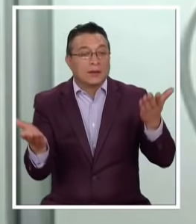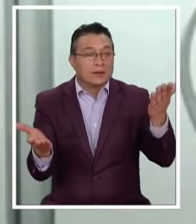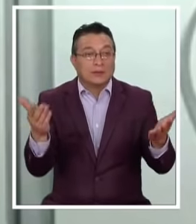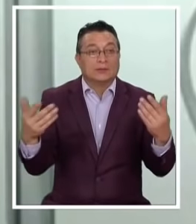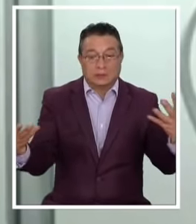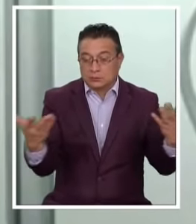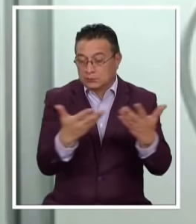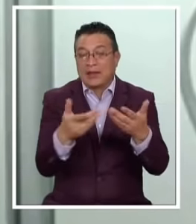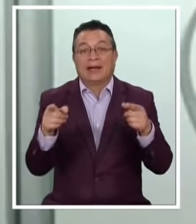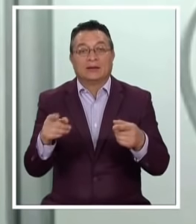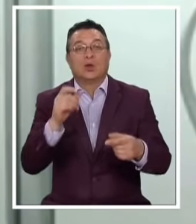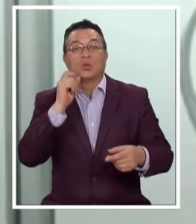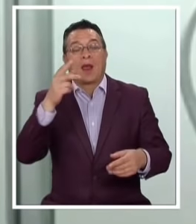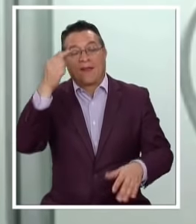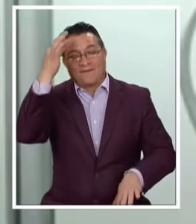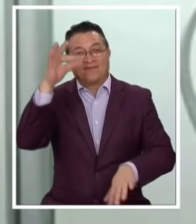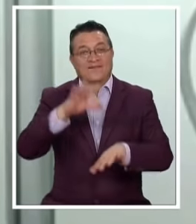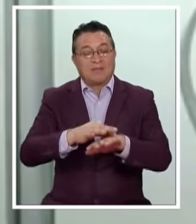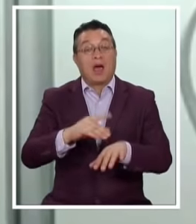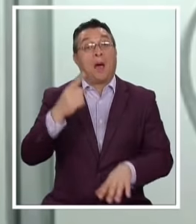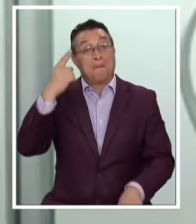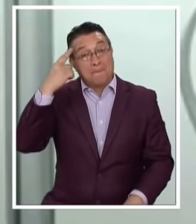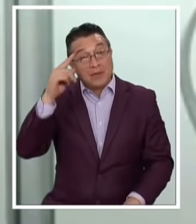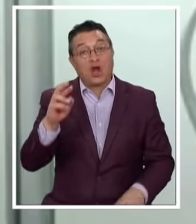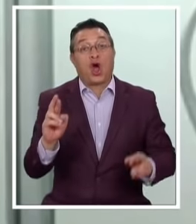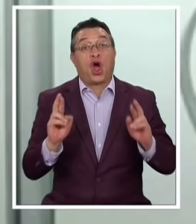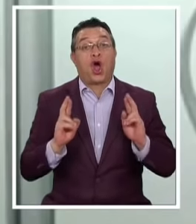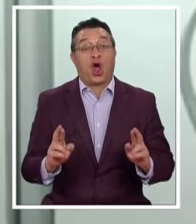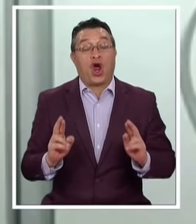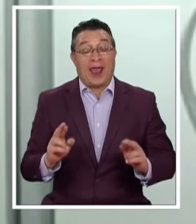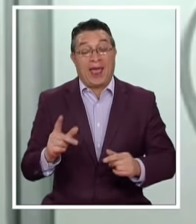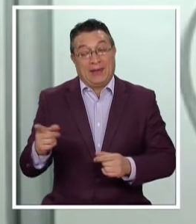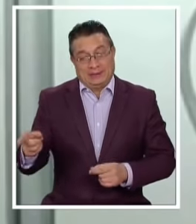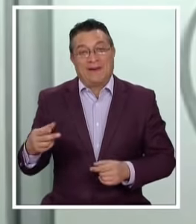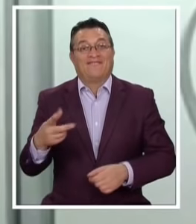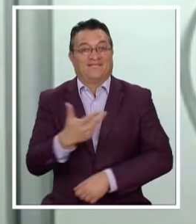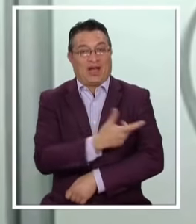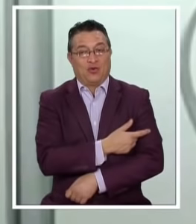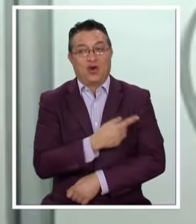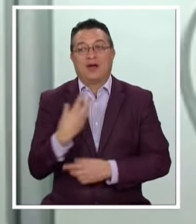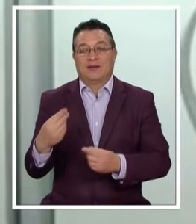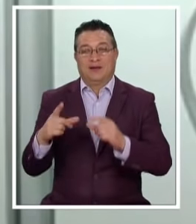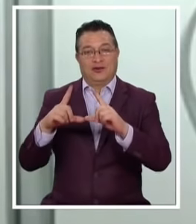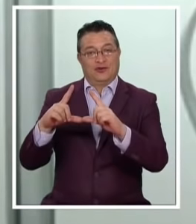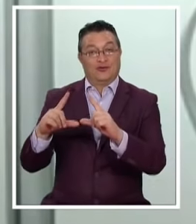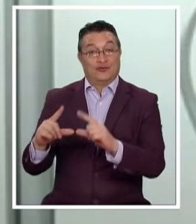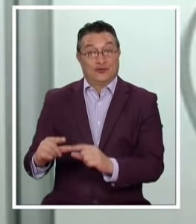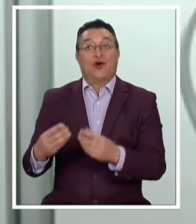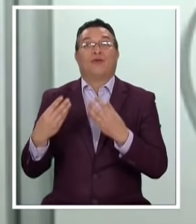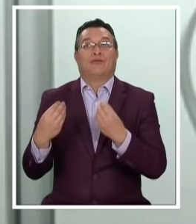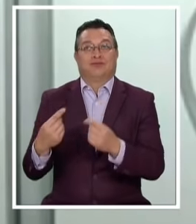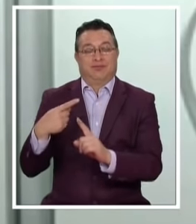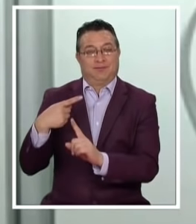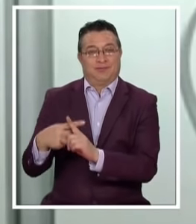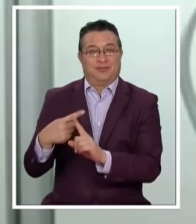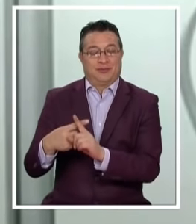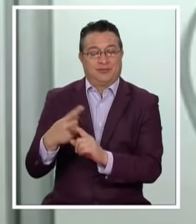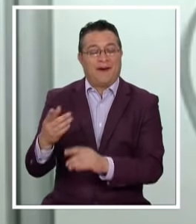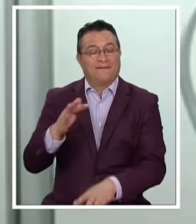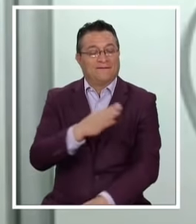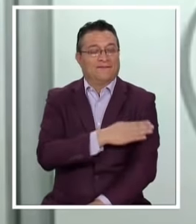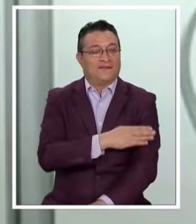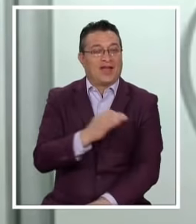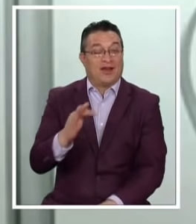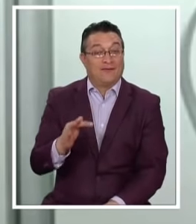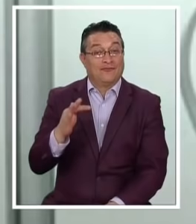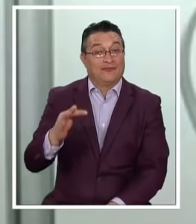más Y cuáles se enferman menos Pero la esperanza Es que ojalá Sea efecto la vacuna Porque eso Nos permitiría Una visión De más esperanzadora